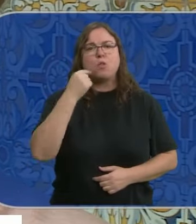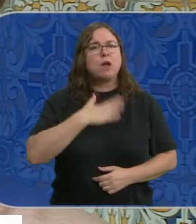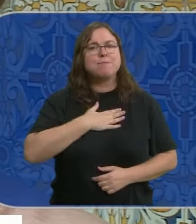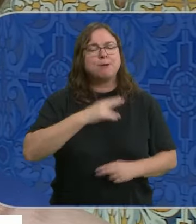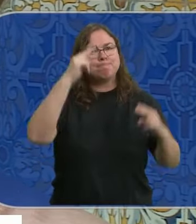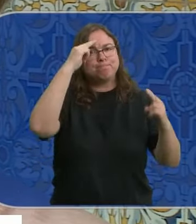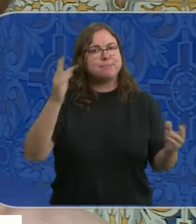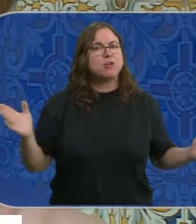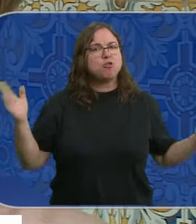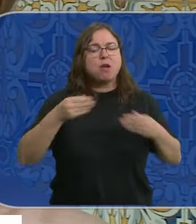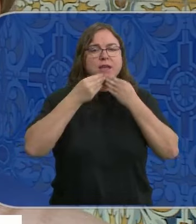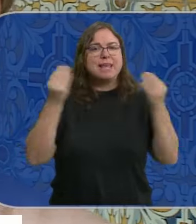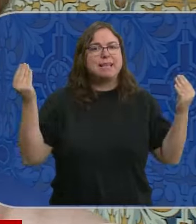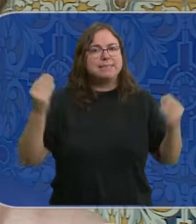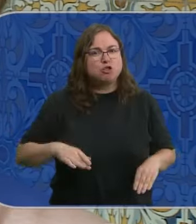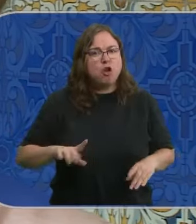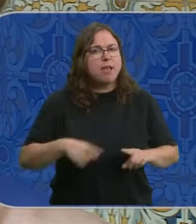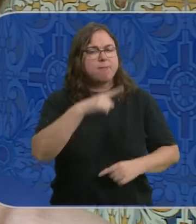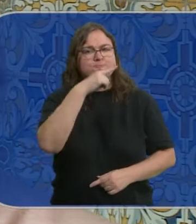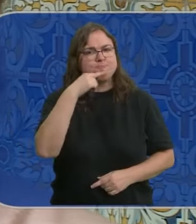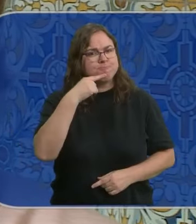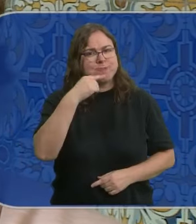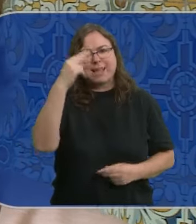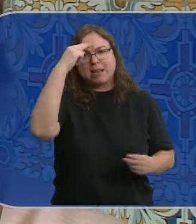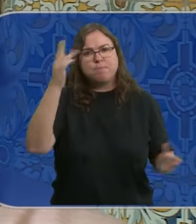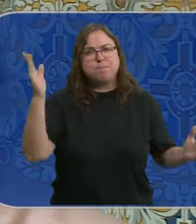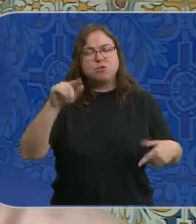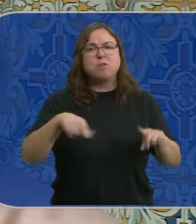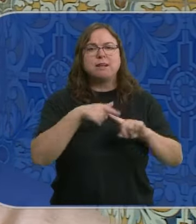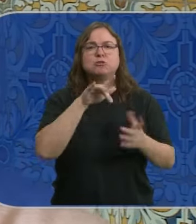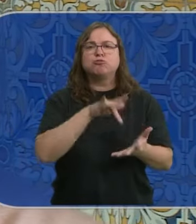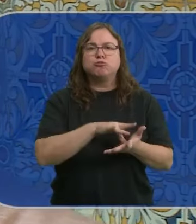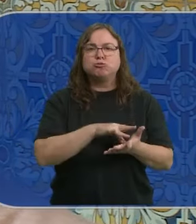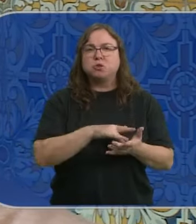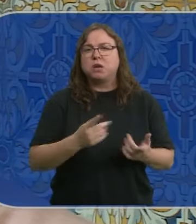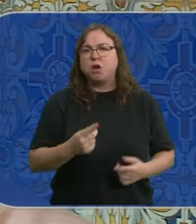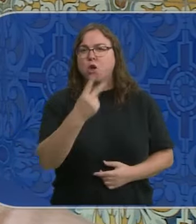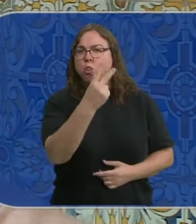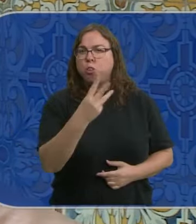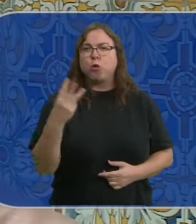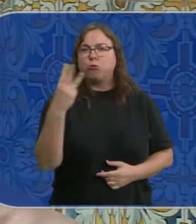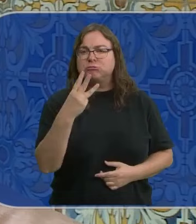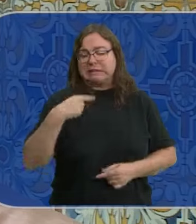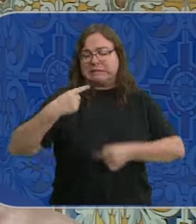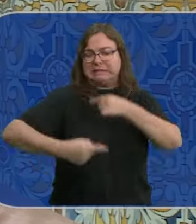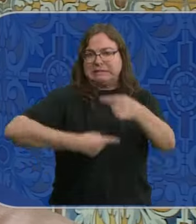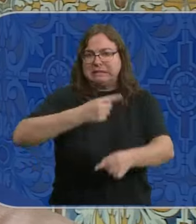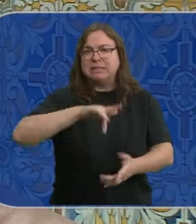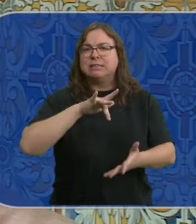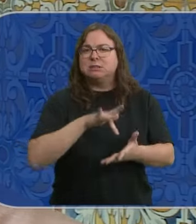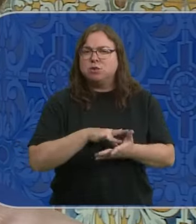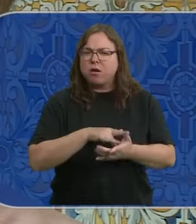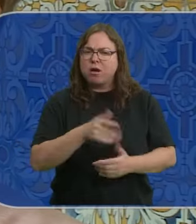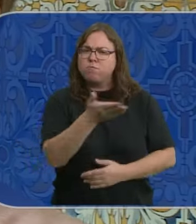respete la historia y que ha marcado a dos, tres generaciones por lo menos, que ha